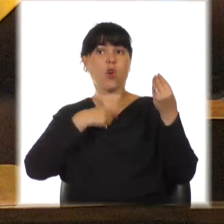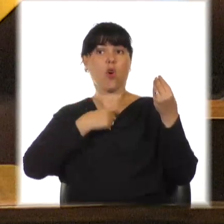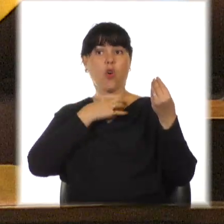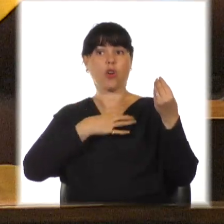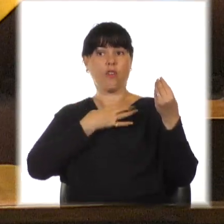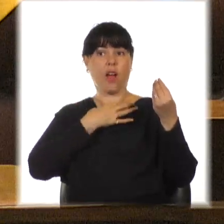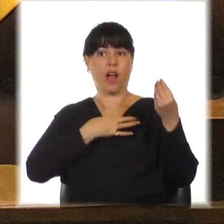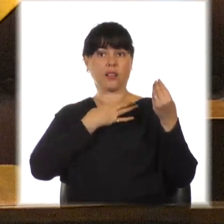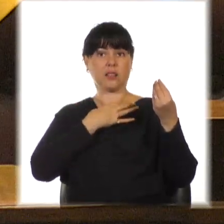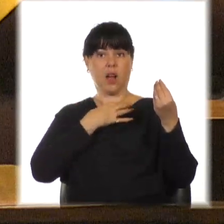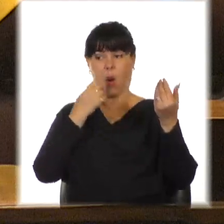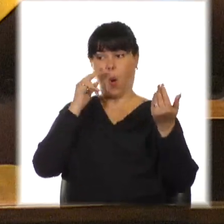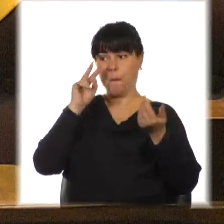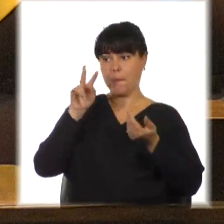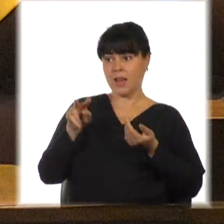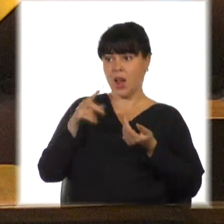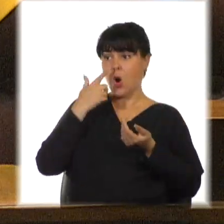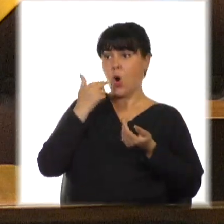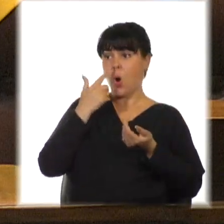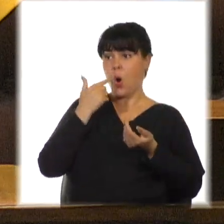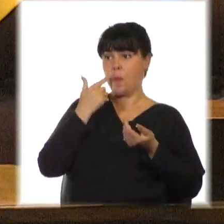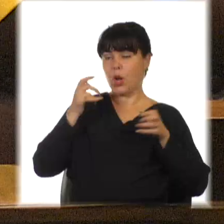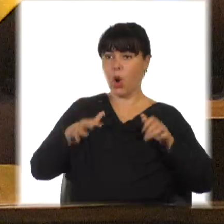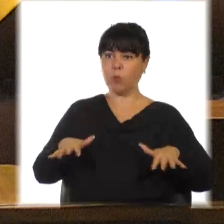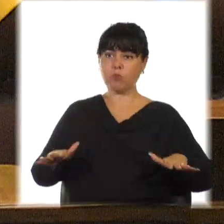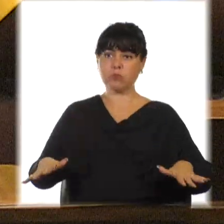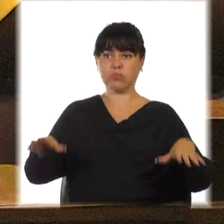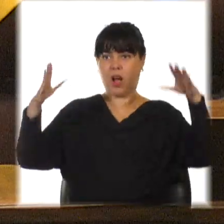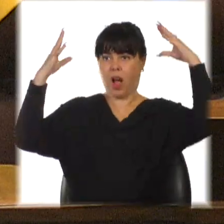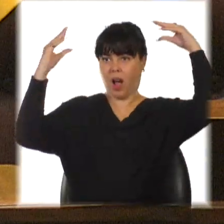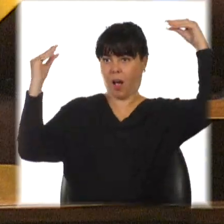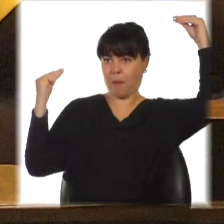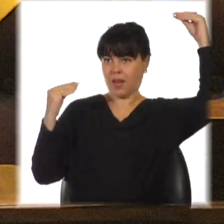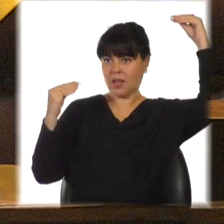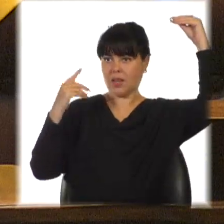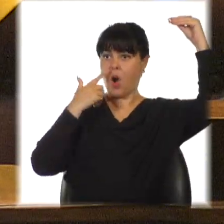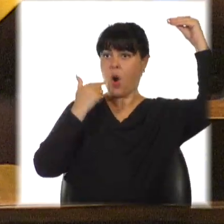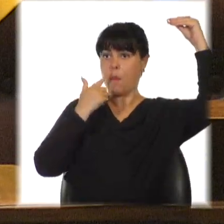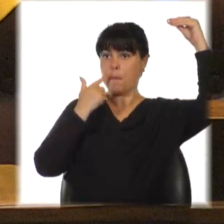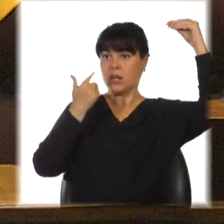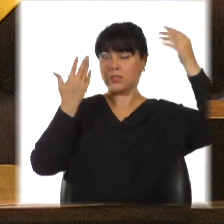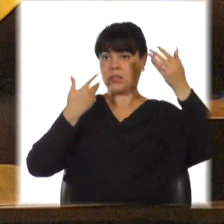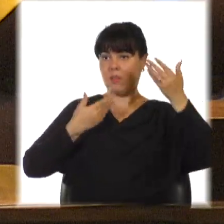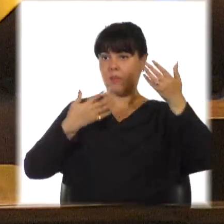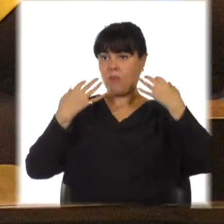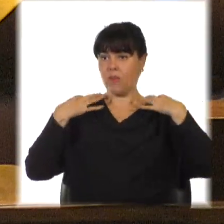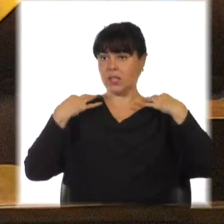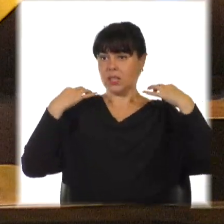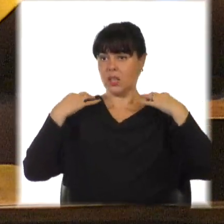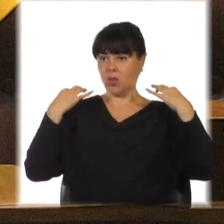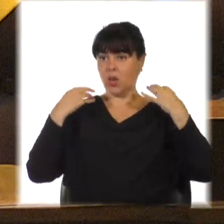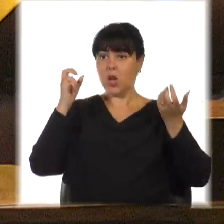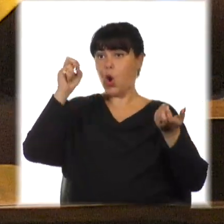apreciar la belleza de hombres vestidos de damas con sus capelinas, miriñaques, boas y adornos, para nosotros es común.